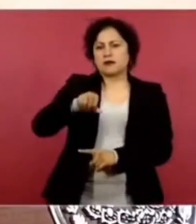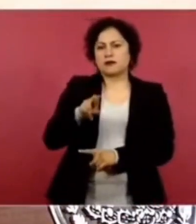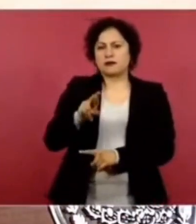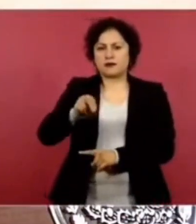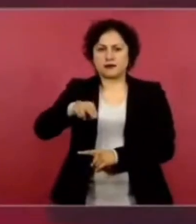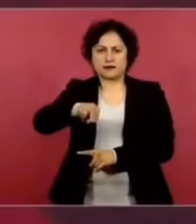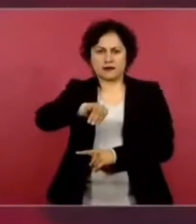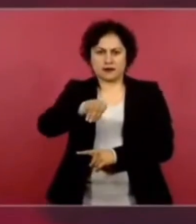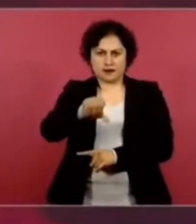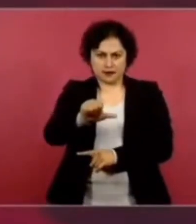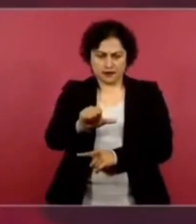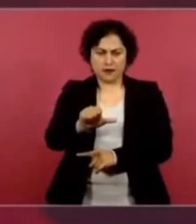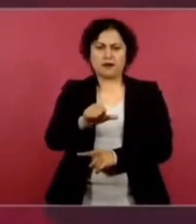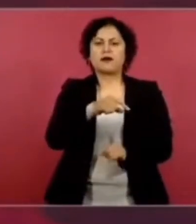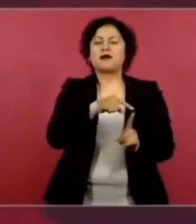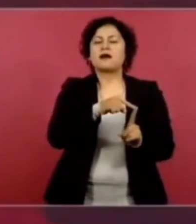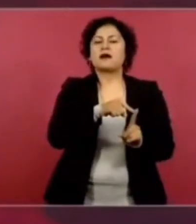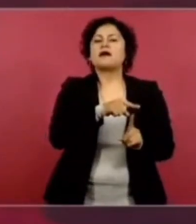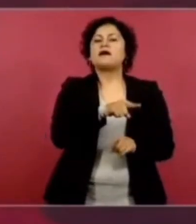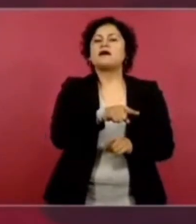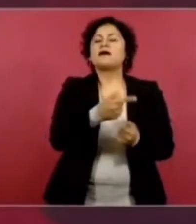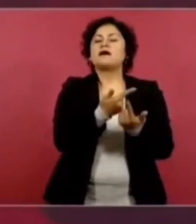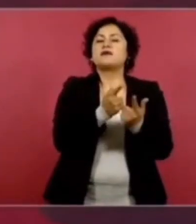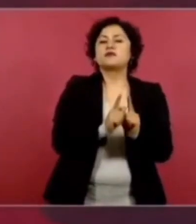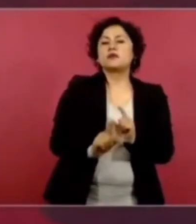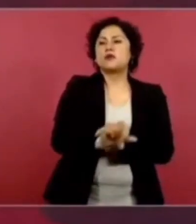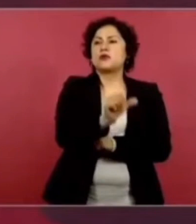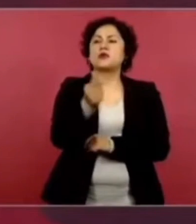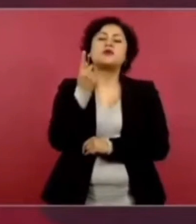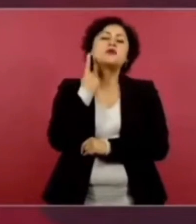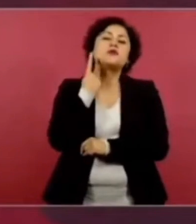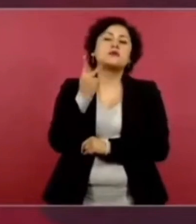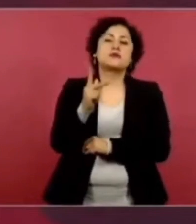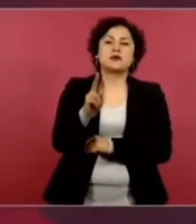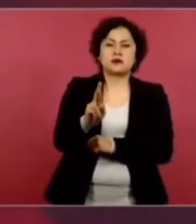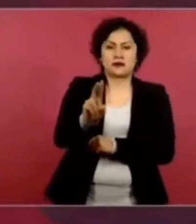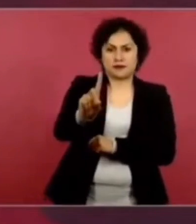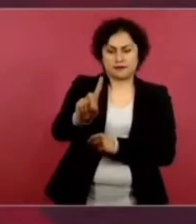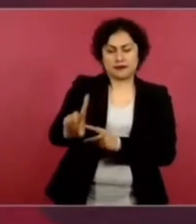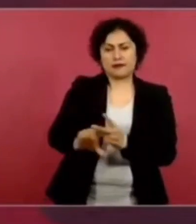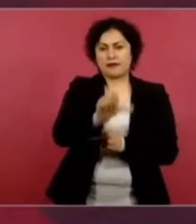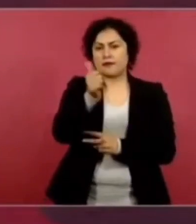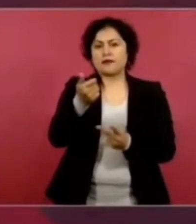el PRD y otros simpatizantes de la